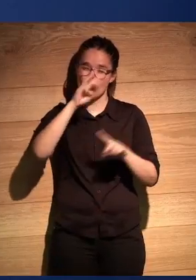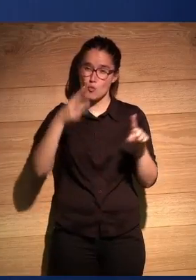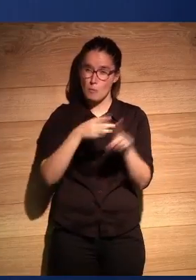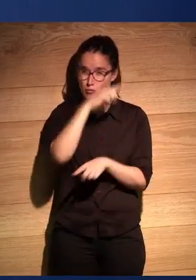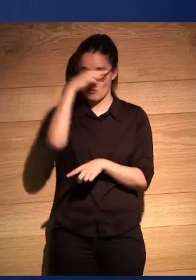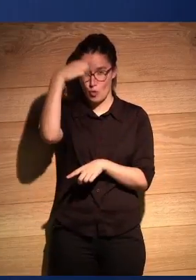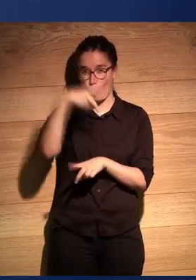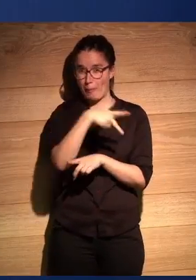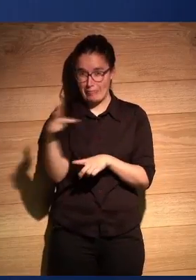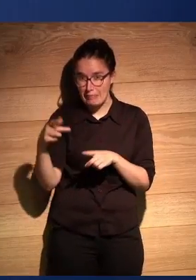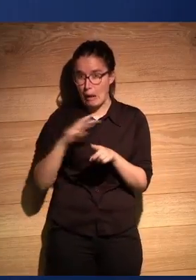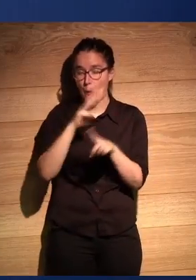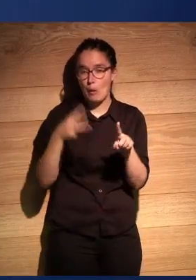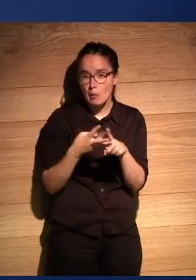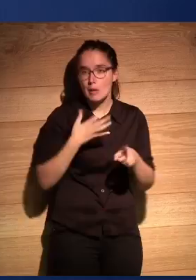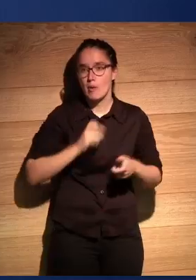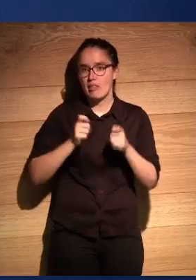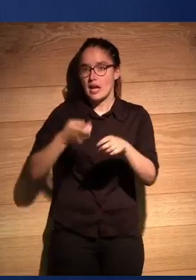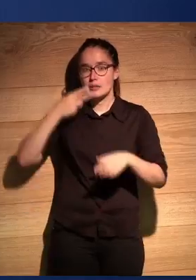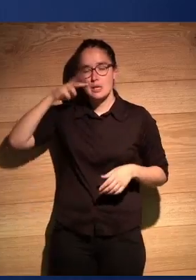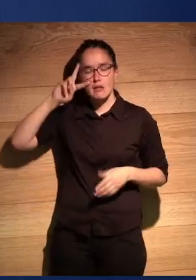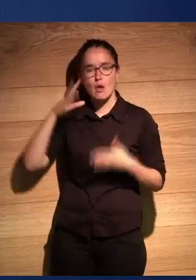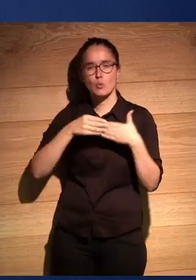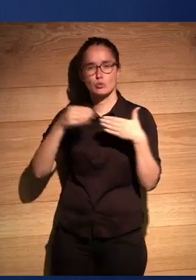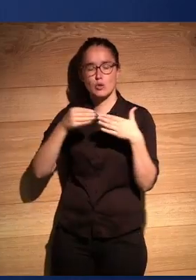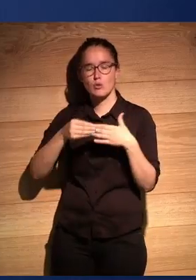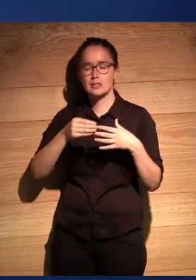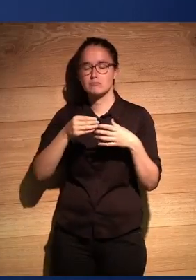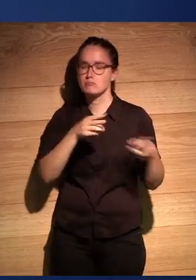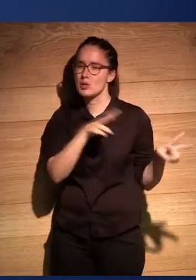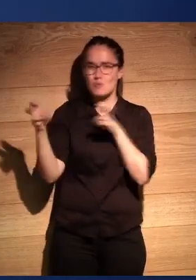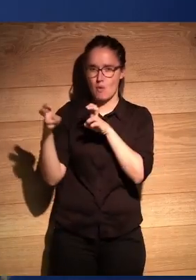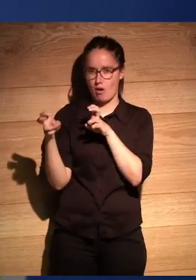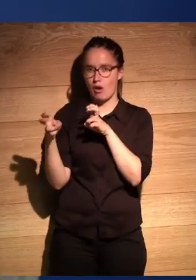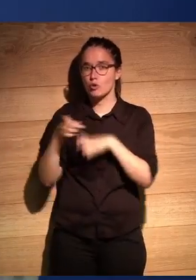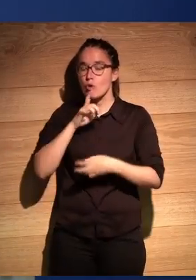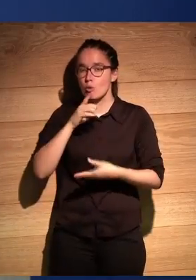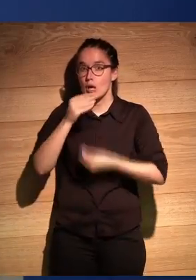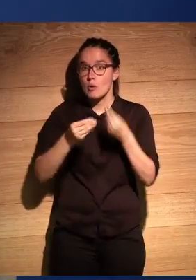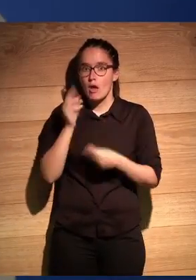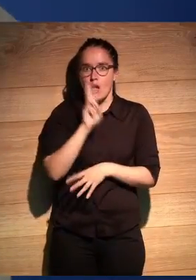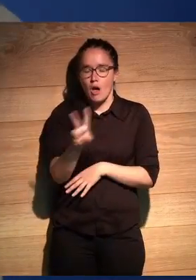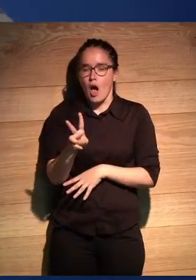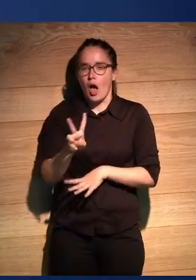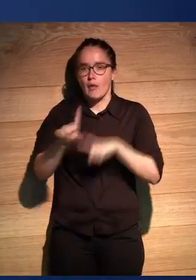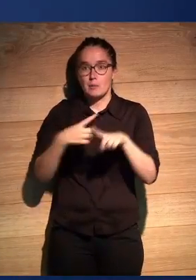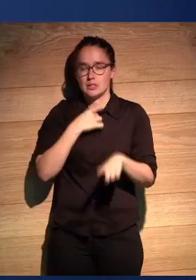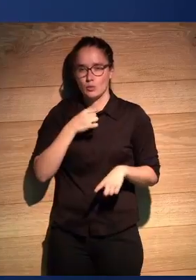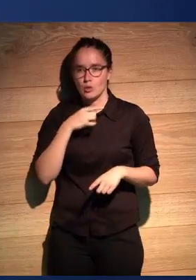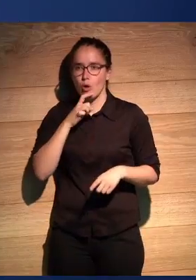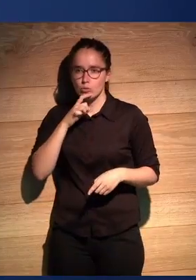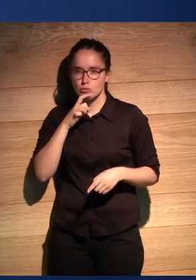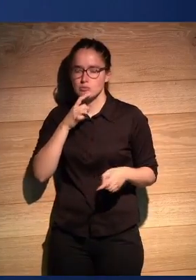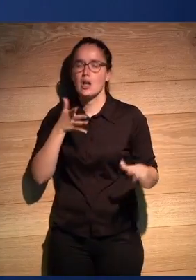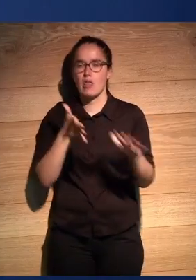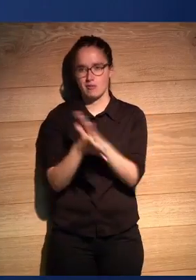que pudiera ofrecer una experiencia a este usuario, una experiencia innovadora, que lo consumiera y le gustara? Pues bien, pasamos